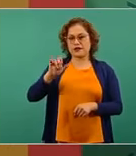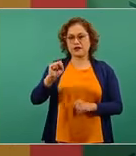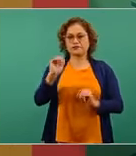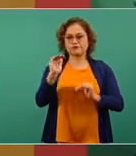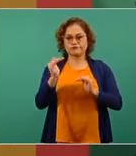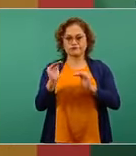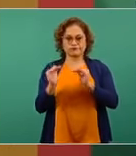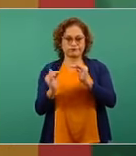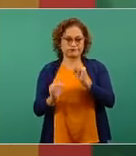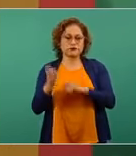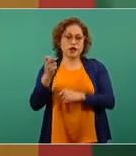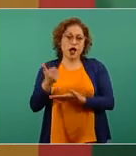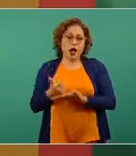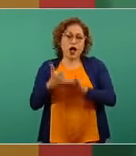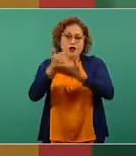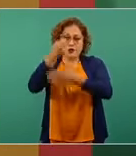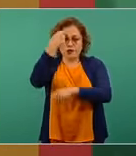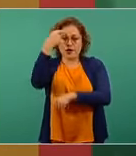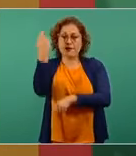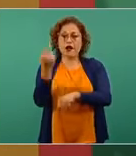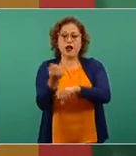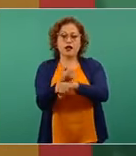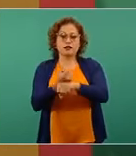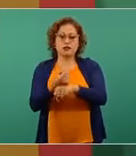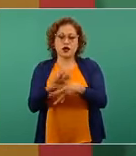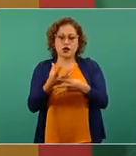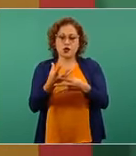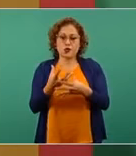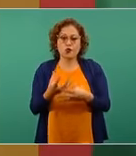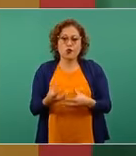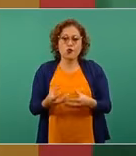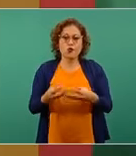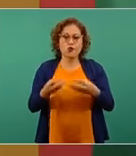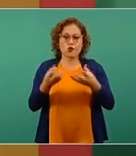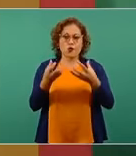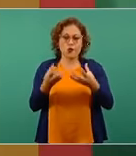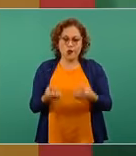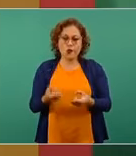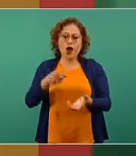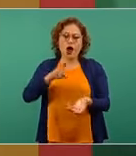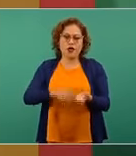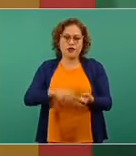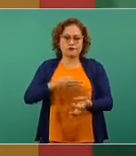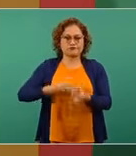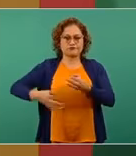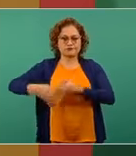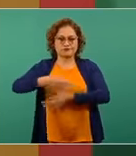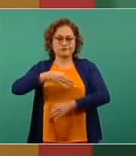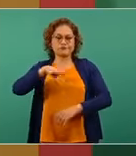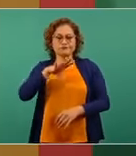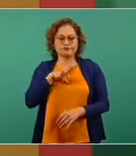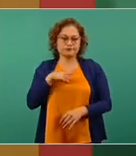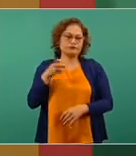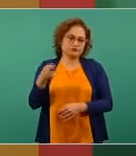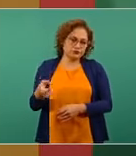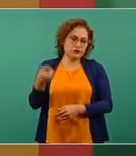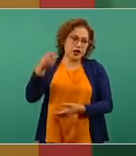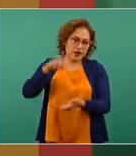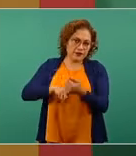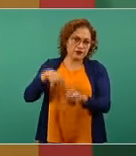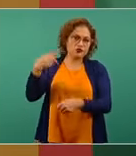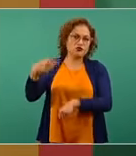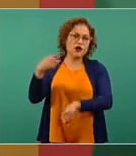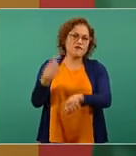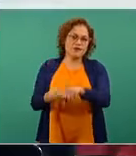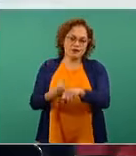ayudan a la coagulación, los elementos que tienen forma, son fragmentos celulares que contribuyen a la coagulación. Y esto